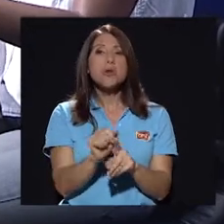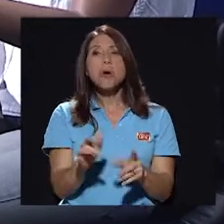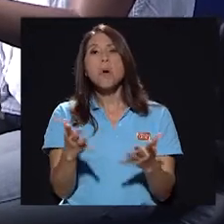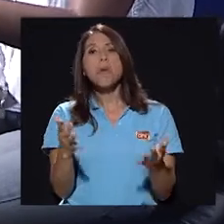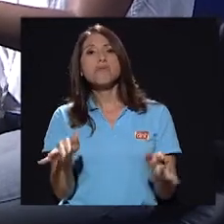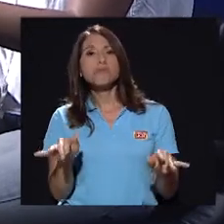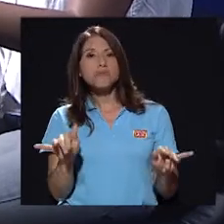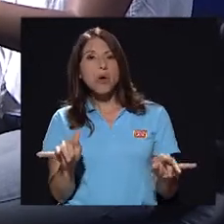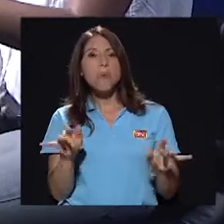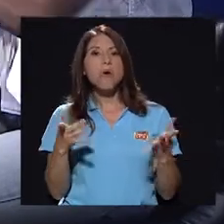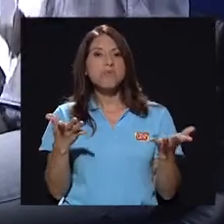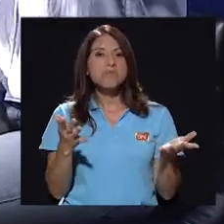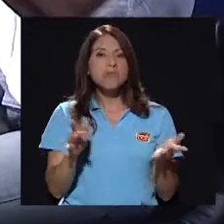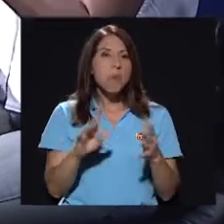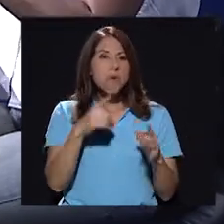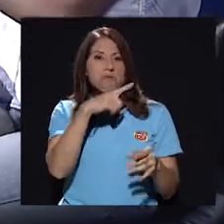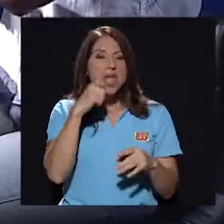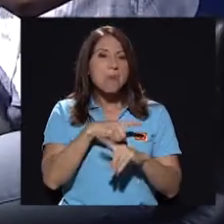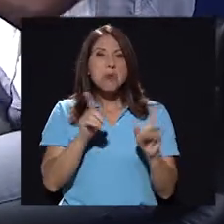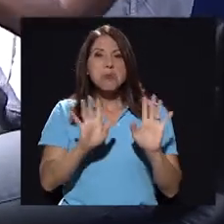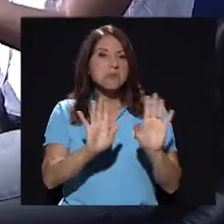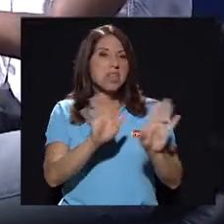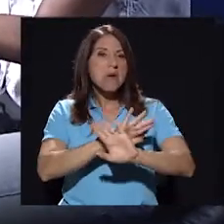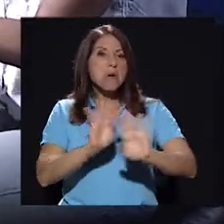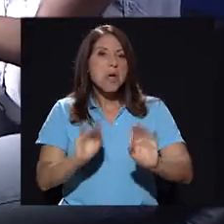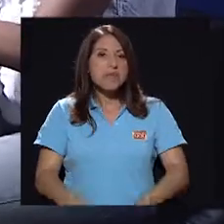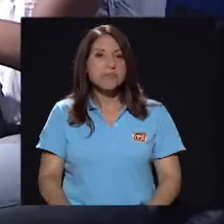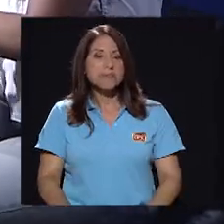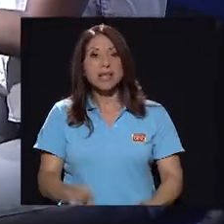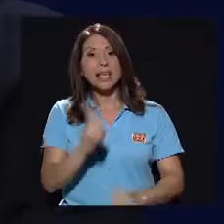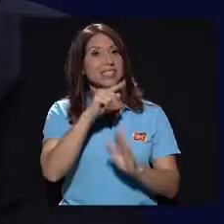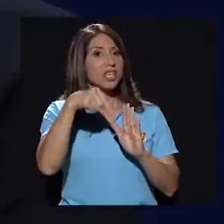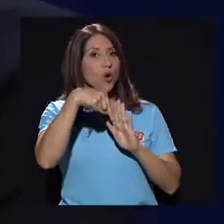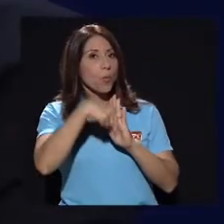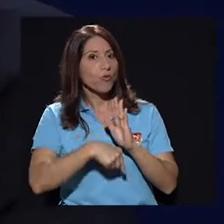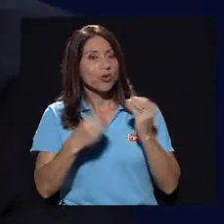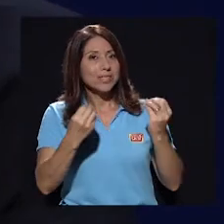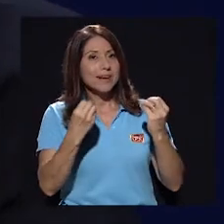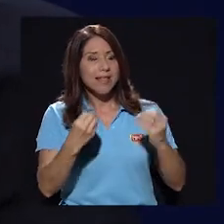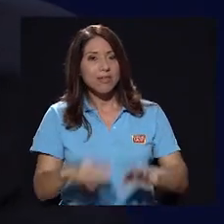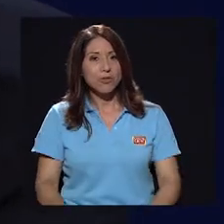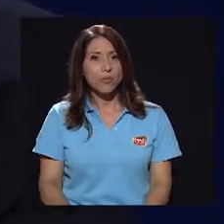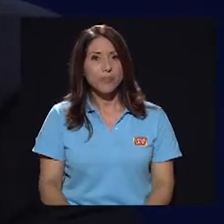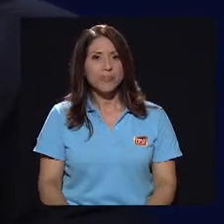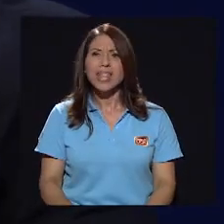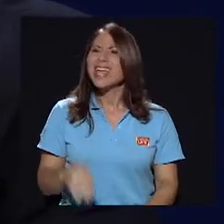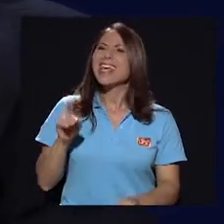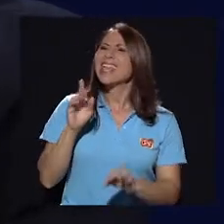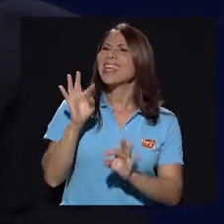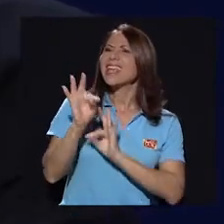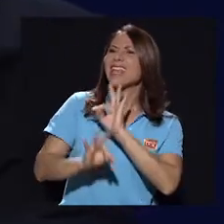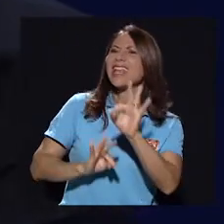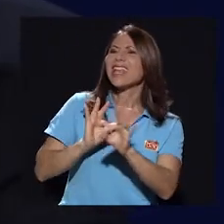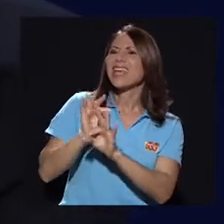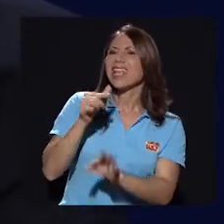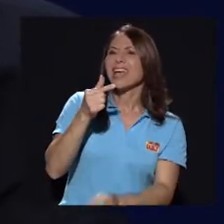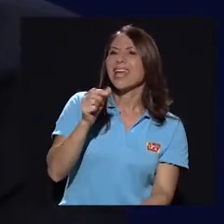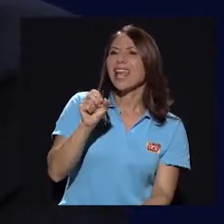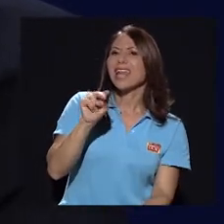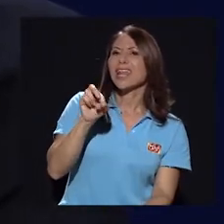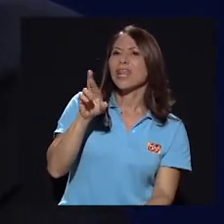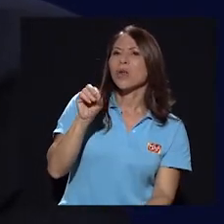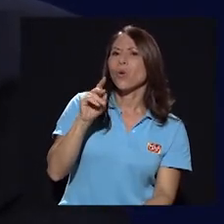como fea, pero dejémoslo ahí. Y no profundizar tanto, ¿verdad? ¿Y en qué género la ubican?